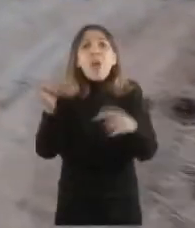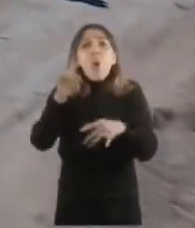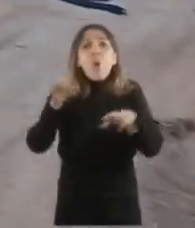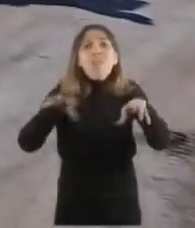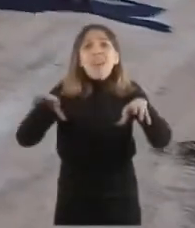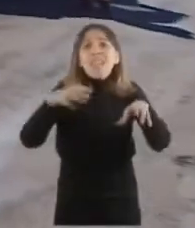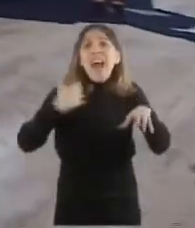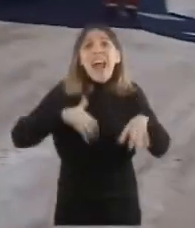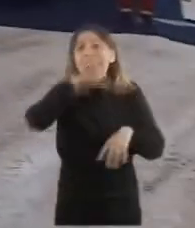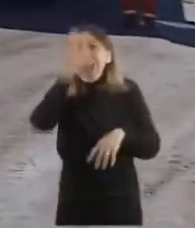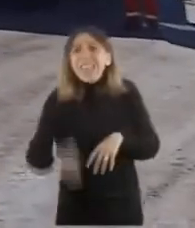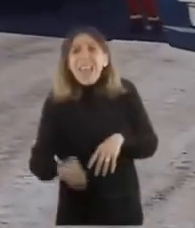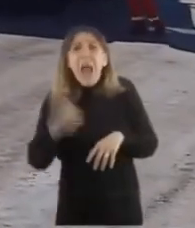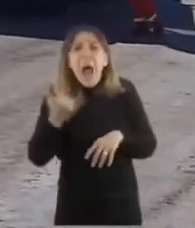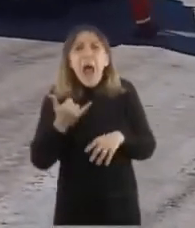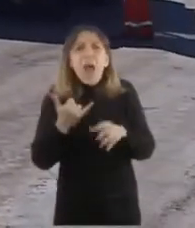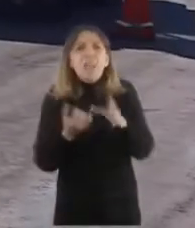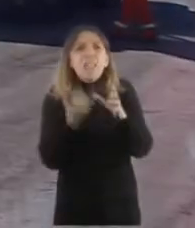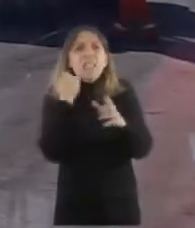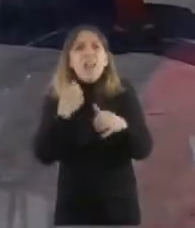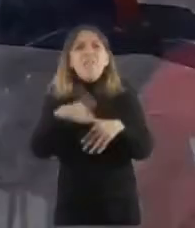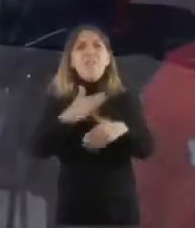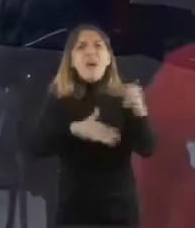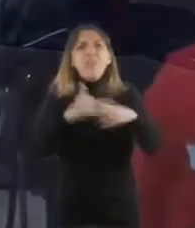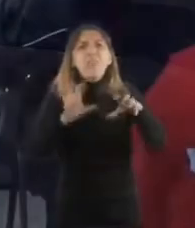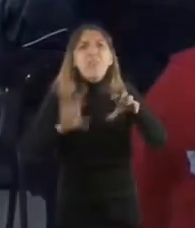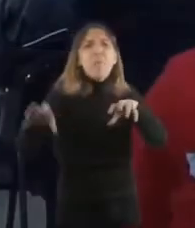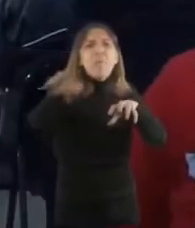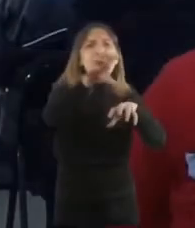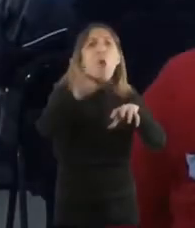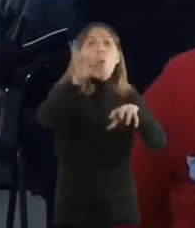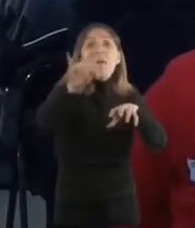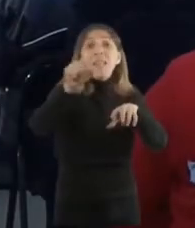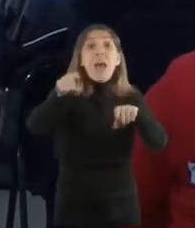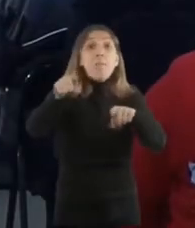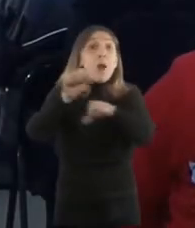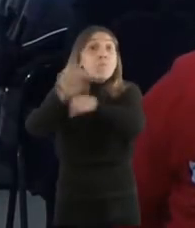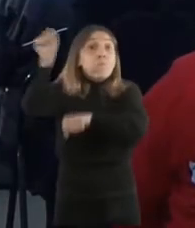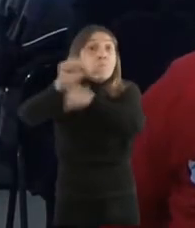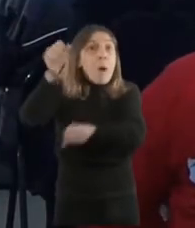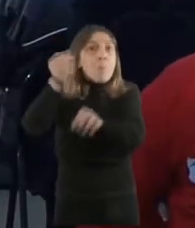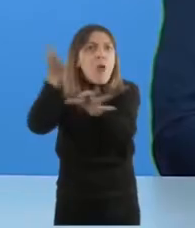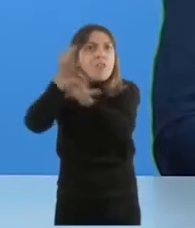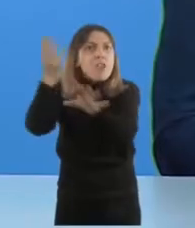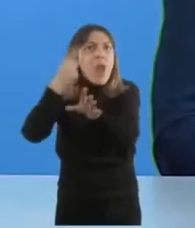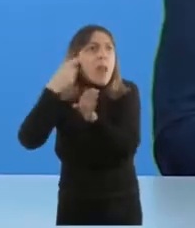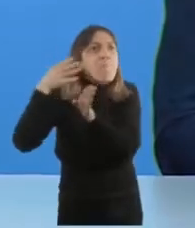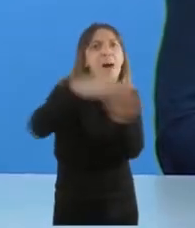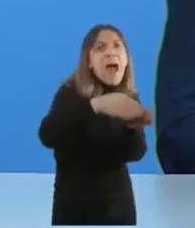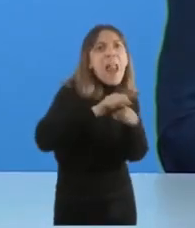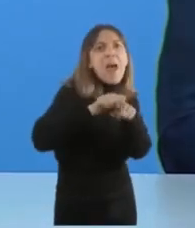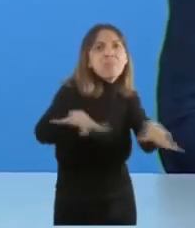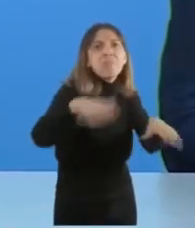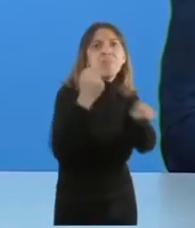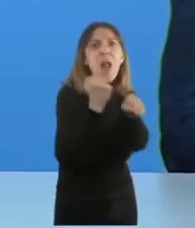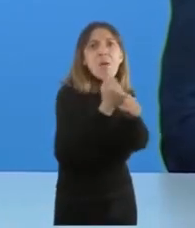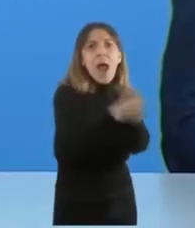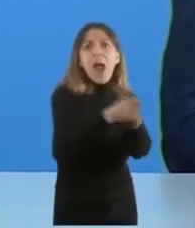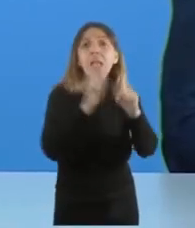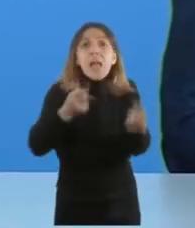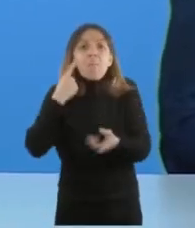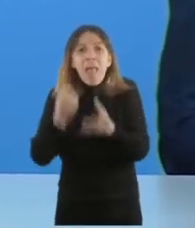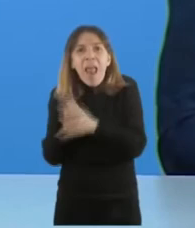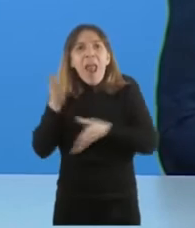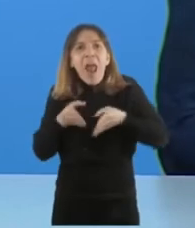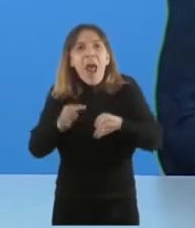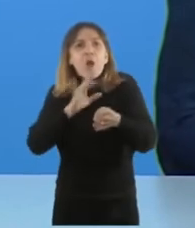toda la Argentina, porque necesitamos capital humano. Y además de generar este tipo de rutas,